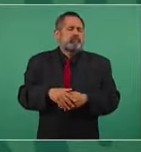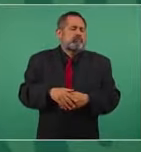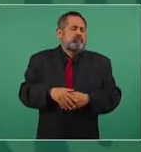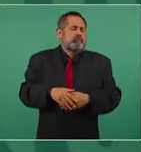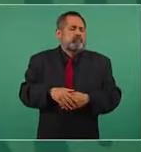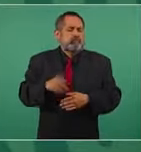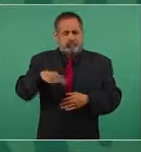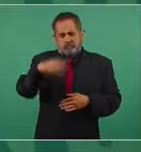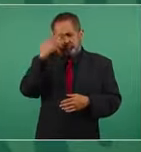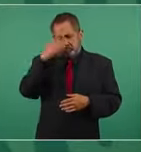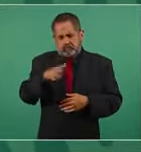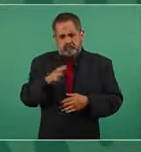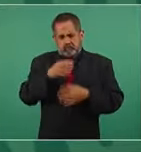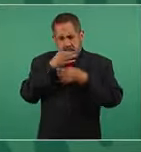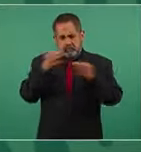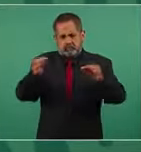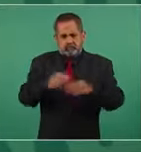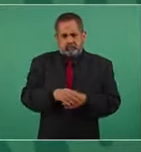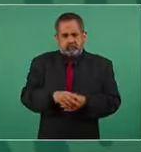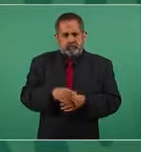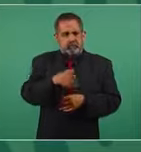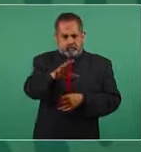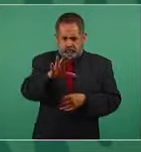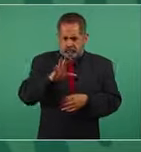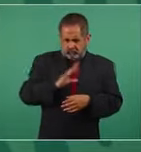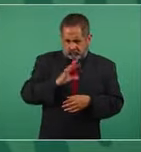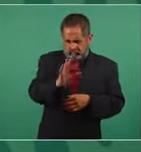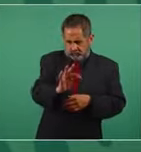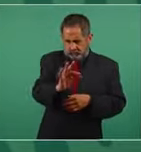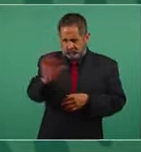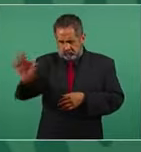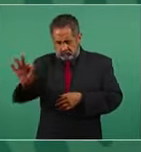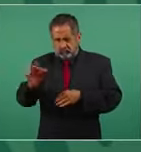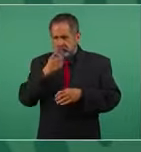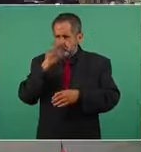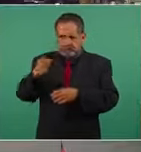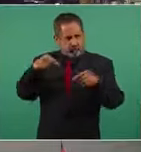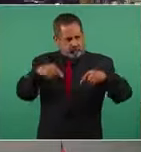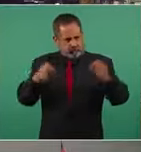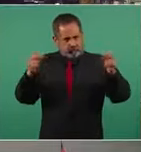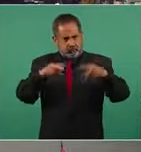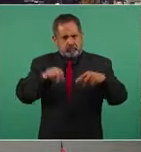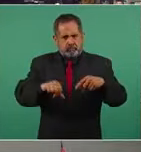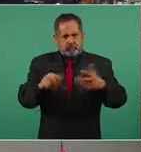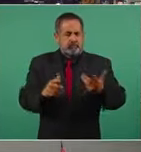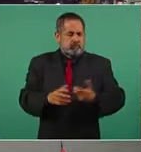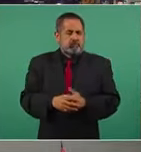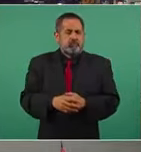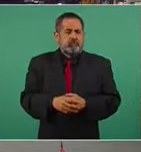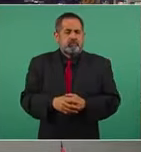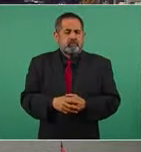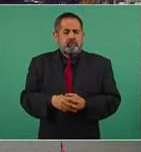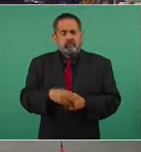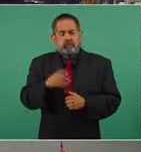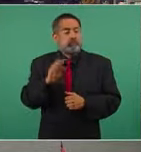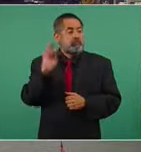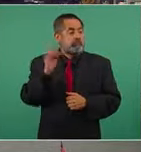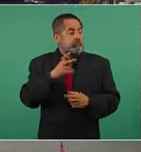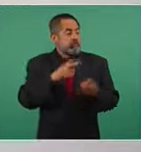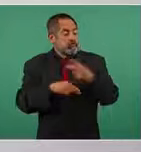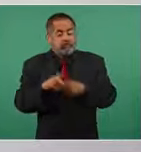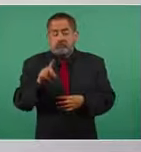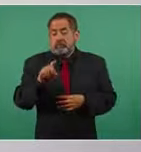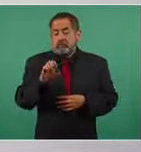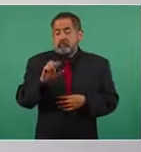enterar y ayúdanos a decirles eso, que si no los atiende la maestra